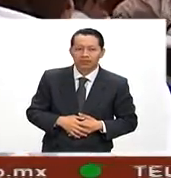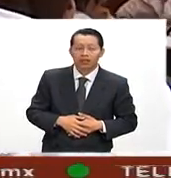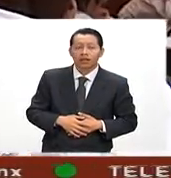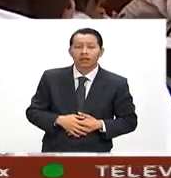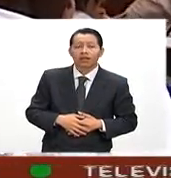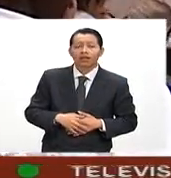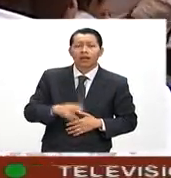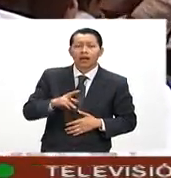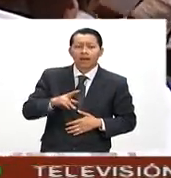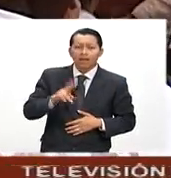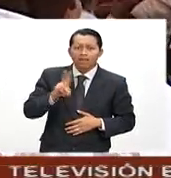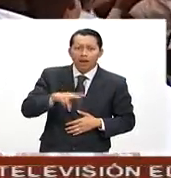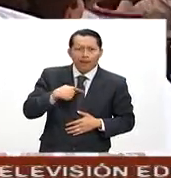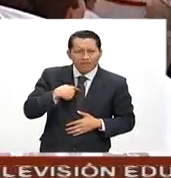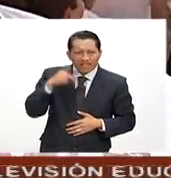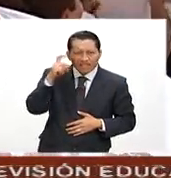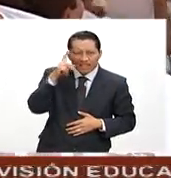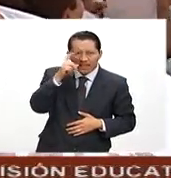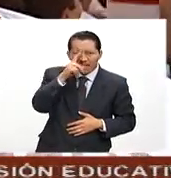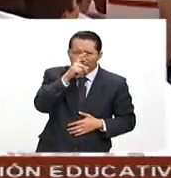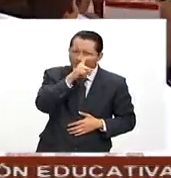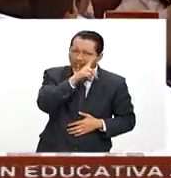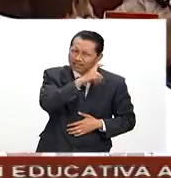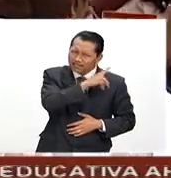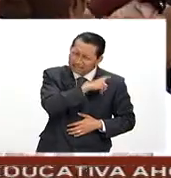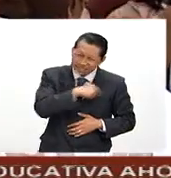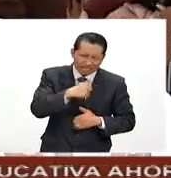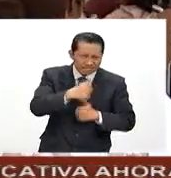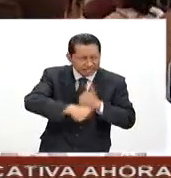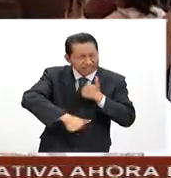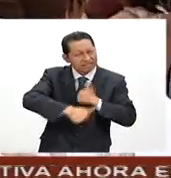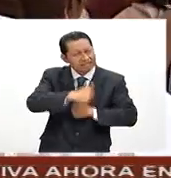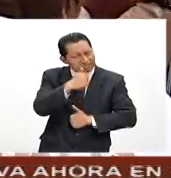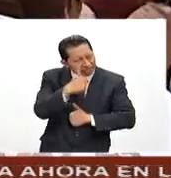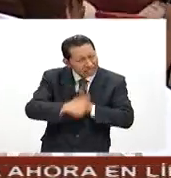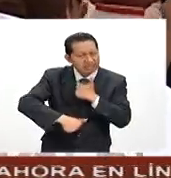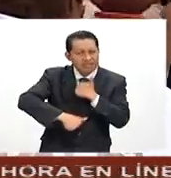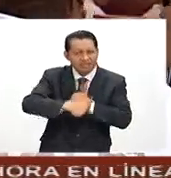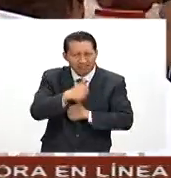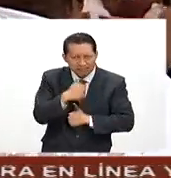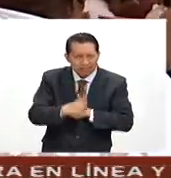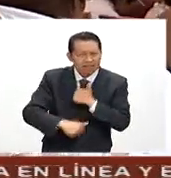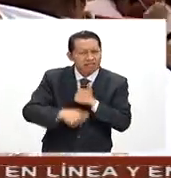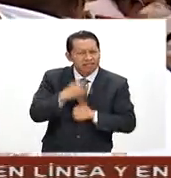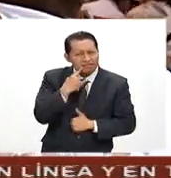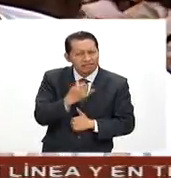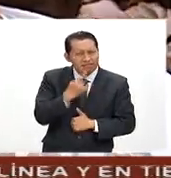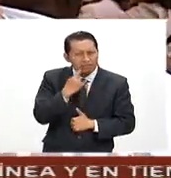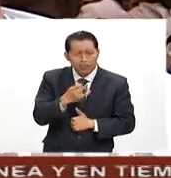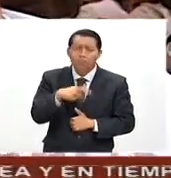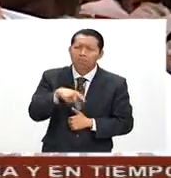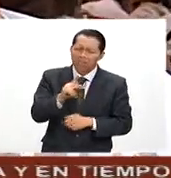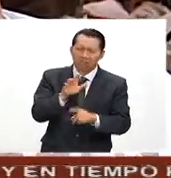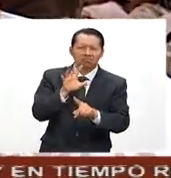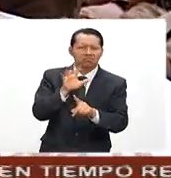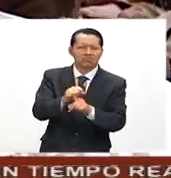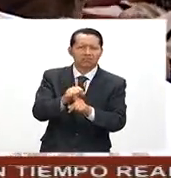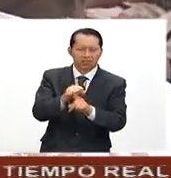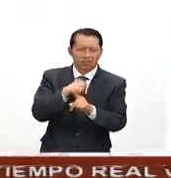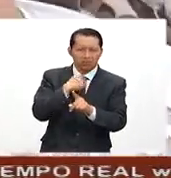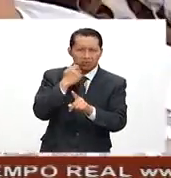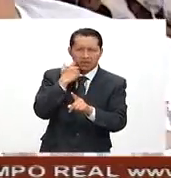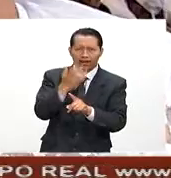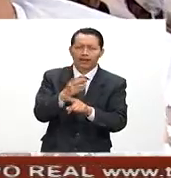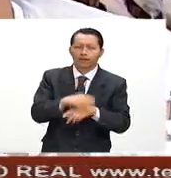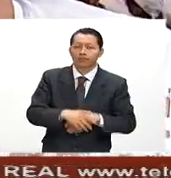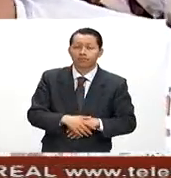Me costó mucho trabajo, pero sí logré lo que yo quería.